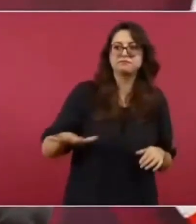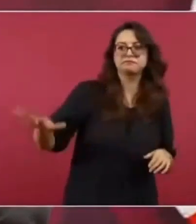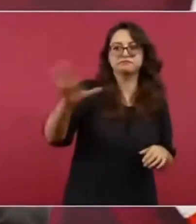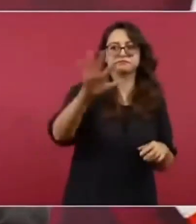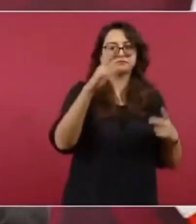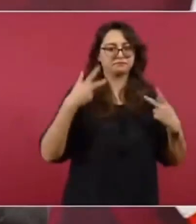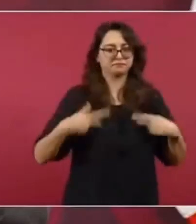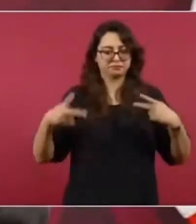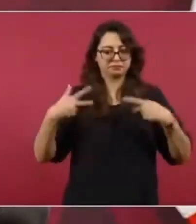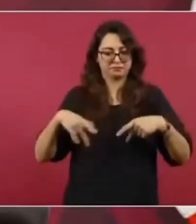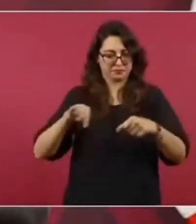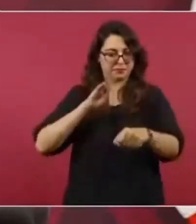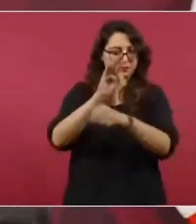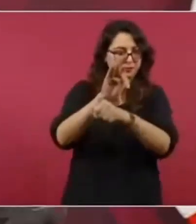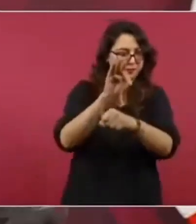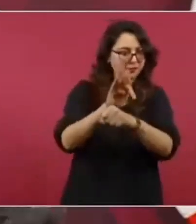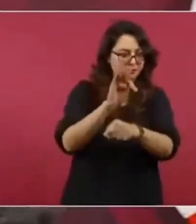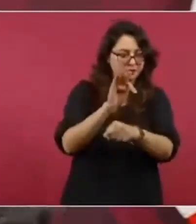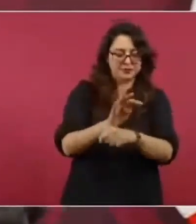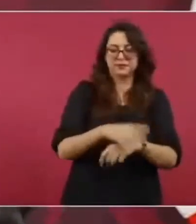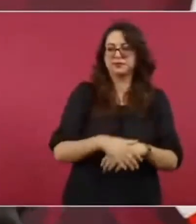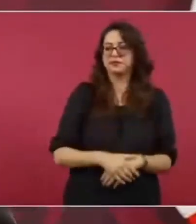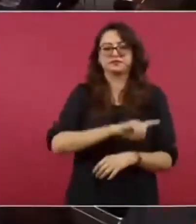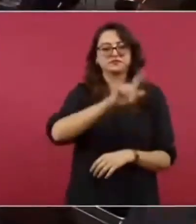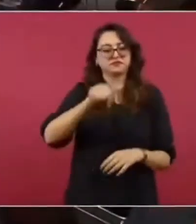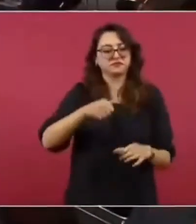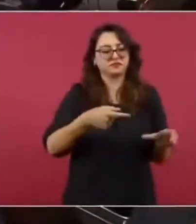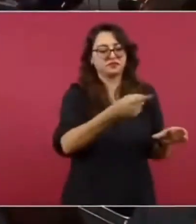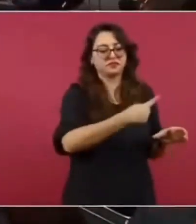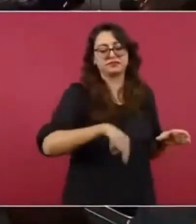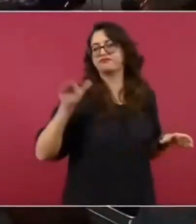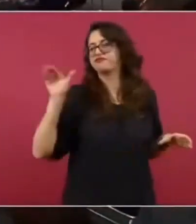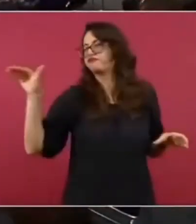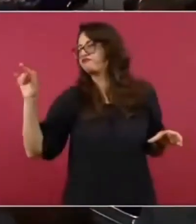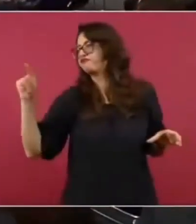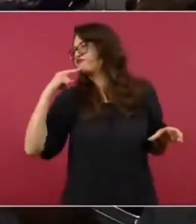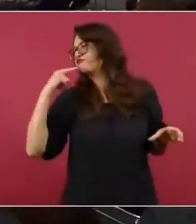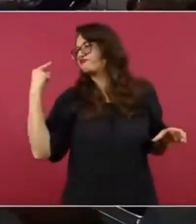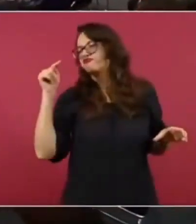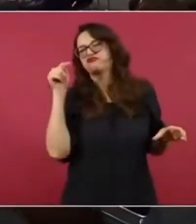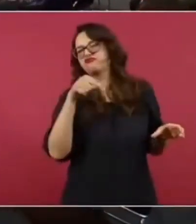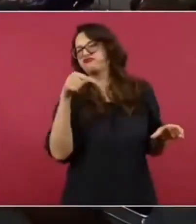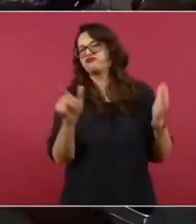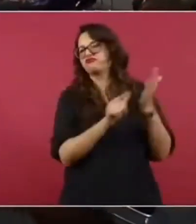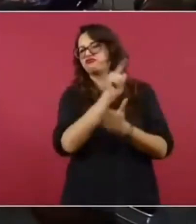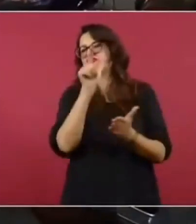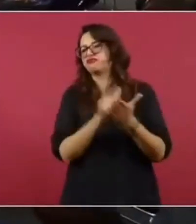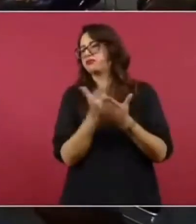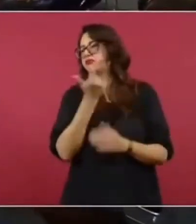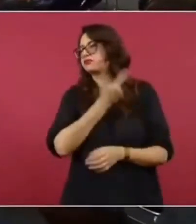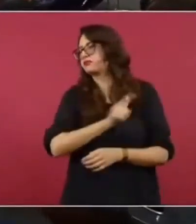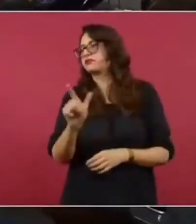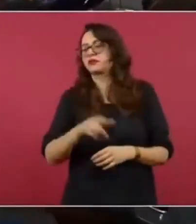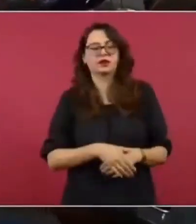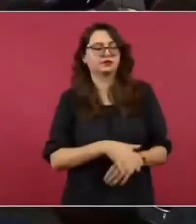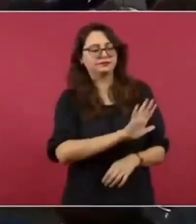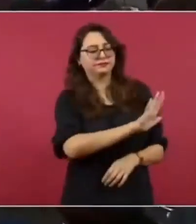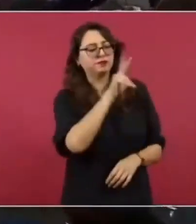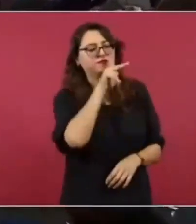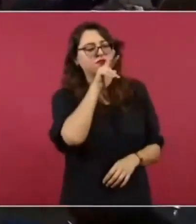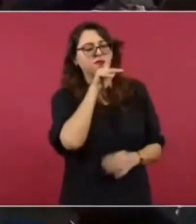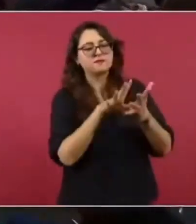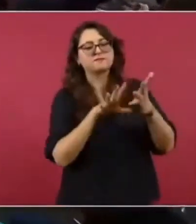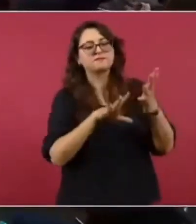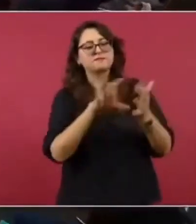aparara a los trabajadores porque les estaban quitando sus derechos por ejemplo la